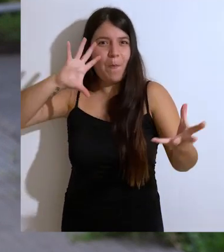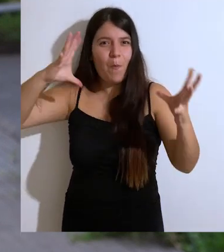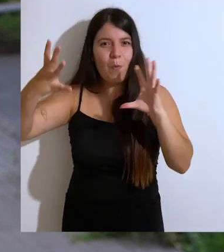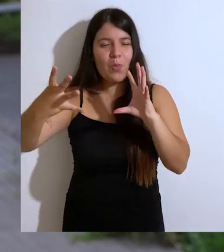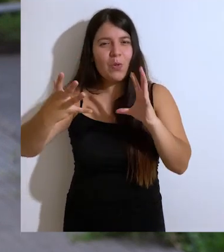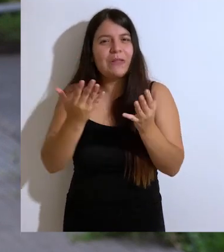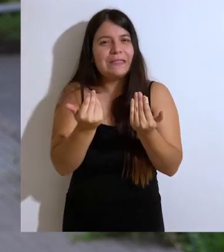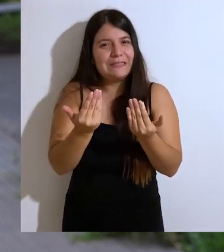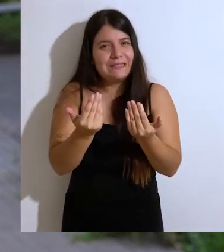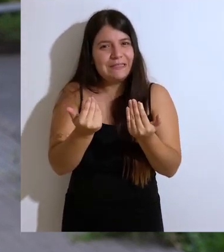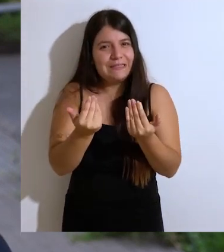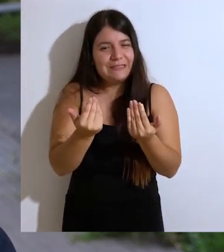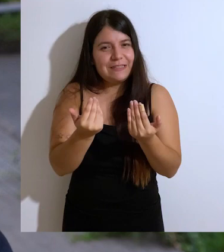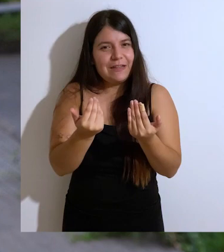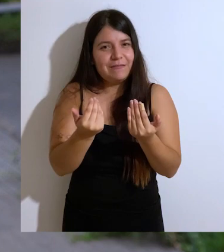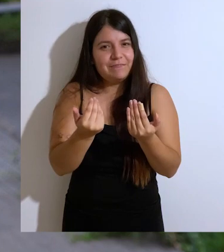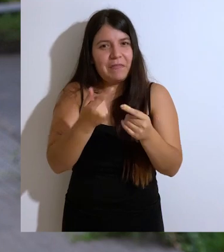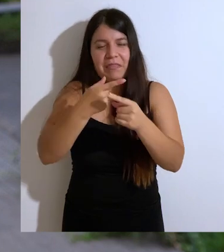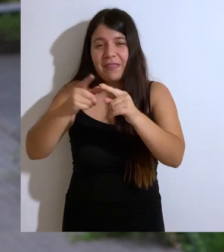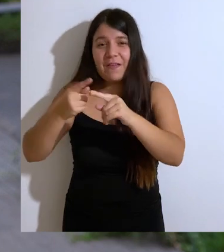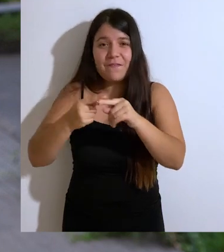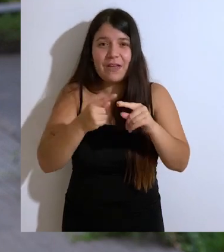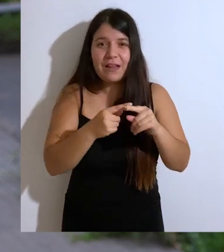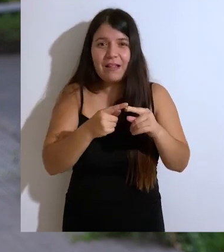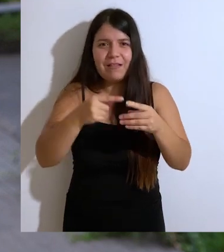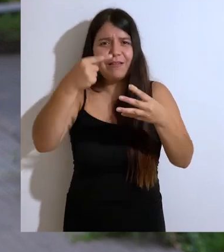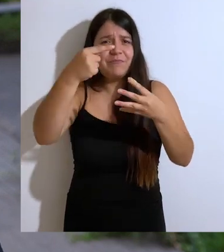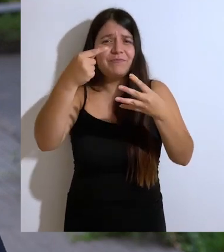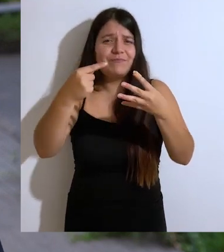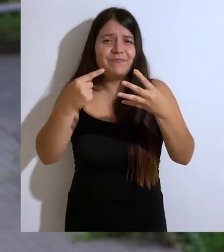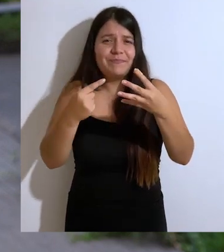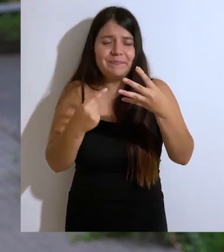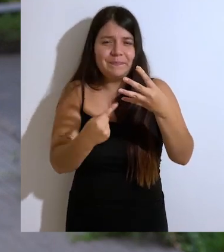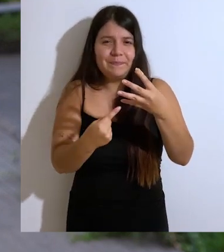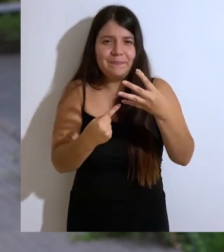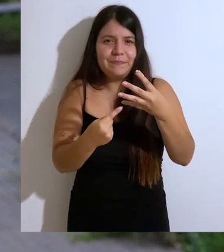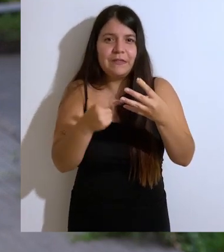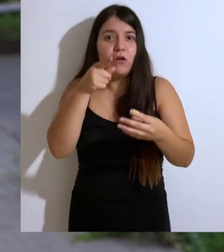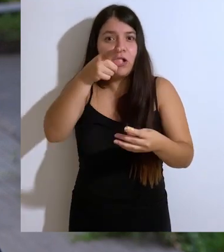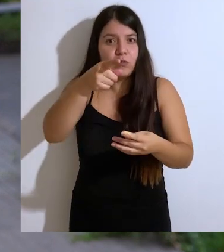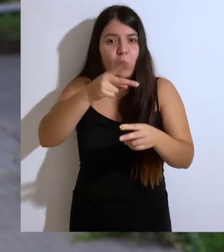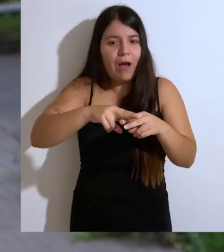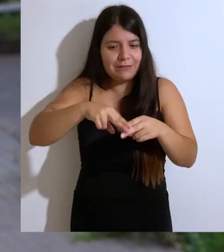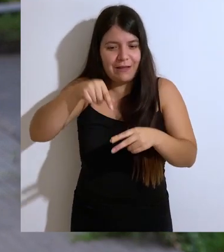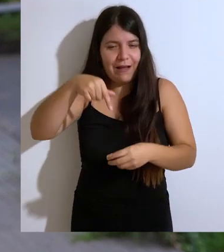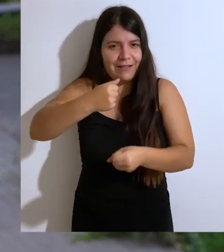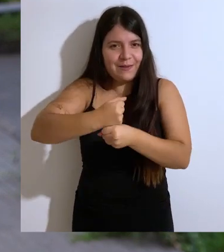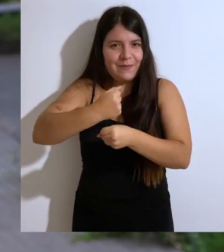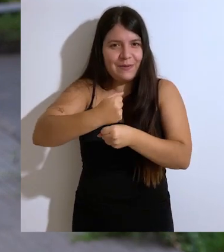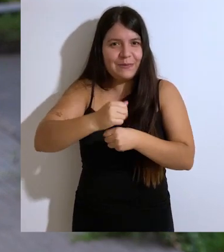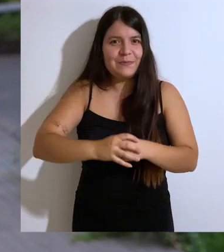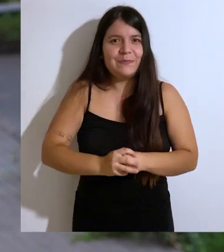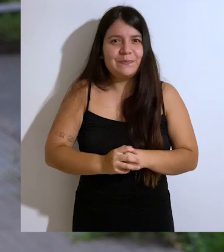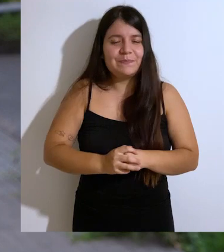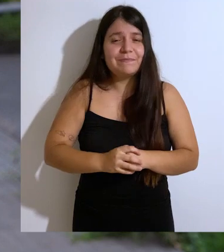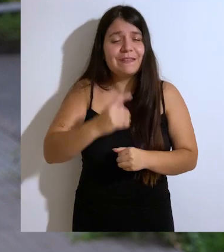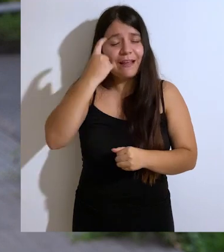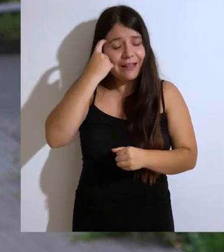necesita en los más amplios y diversos ámbitos de tu desempeño laboral.